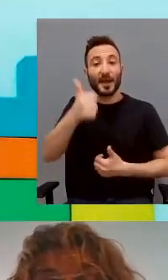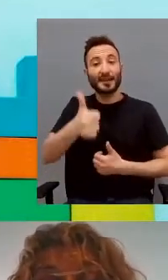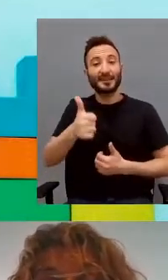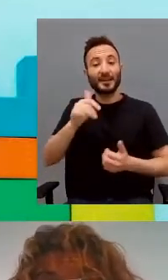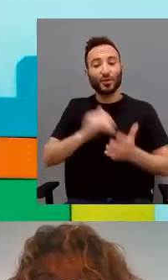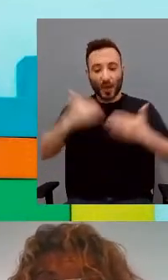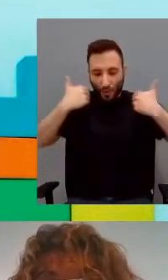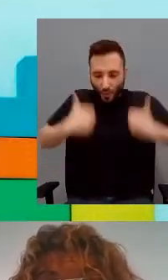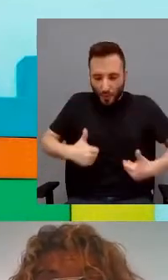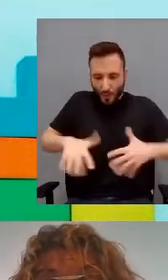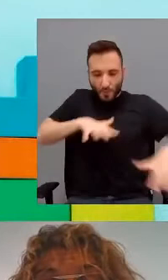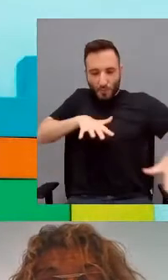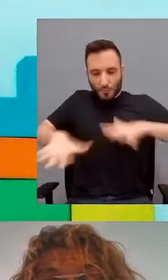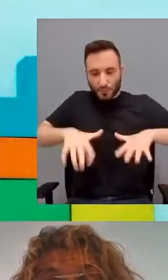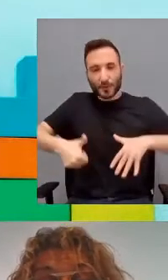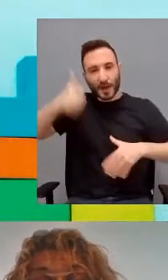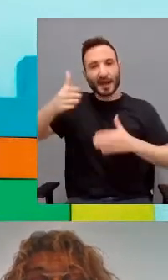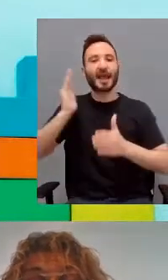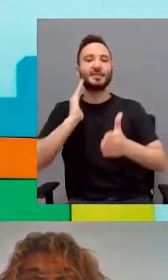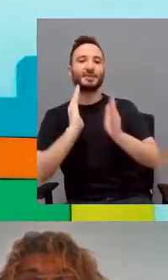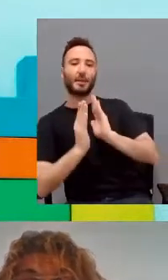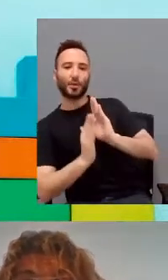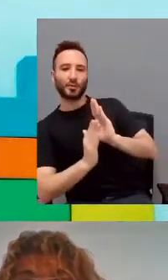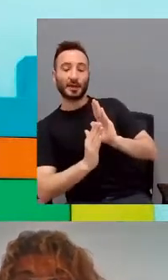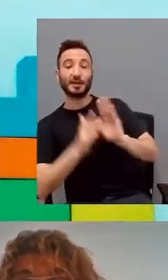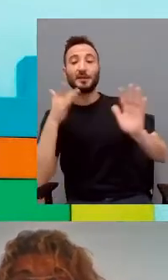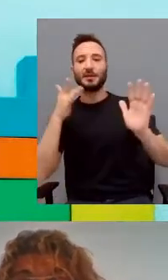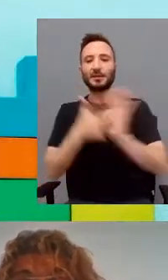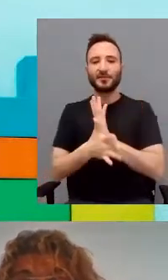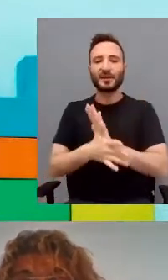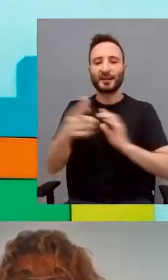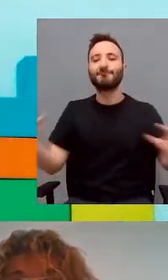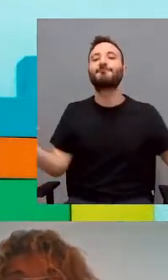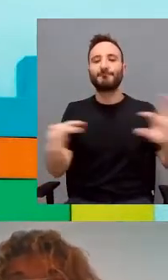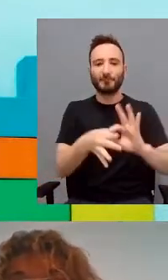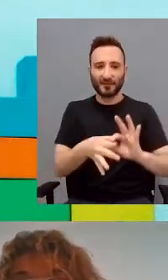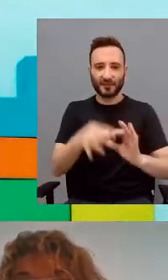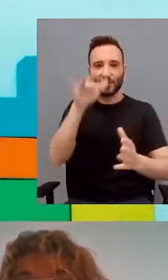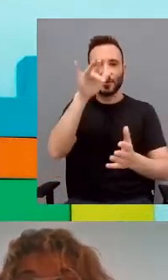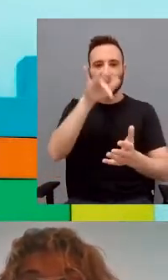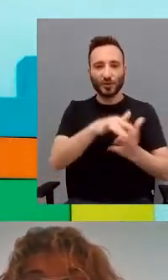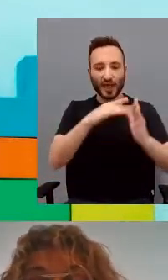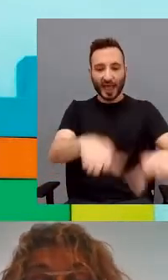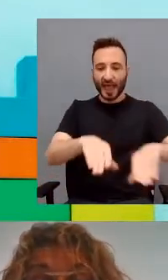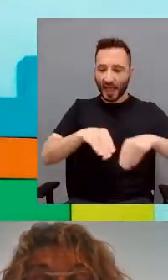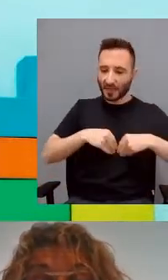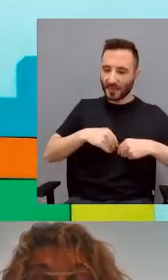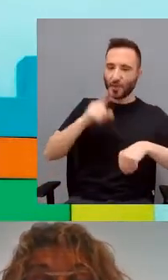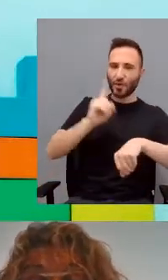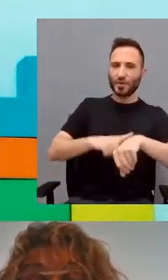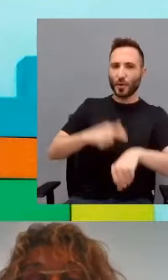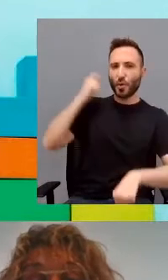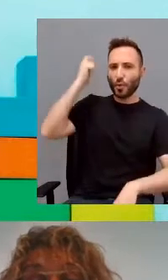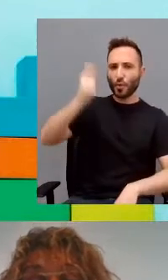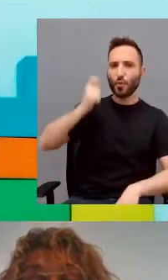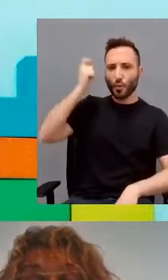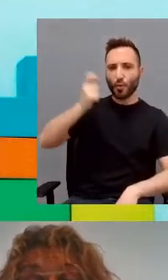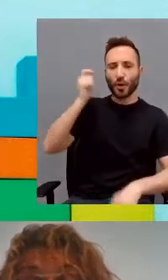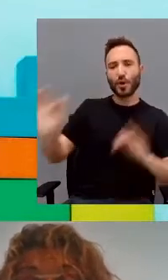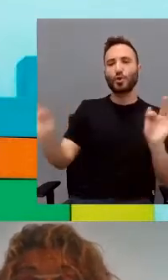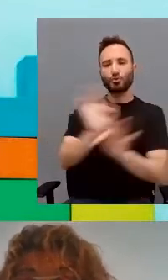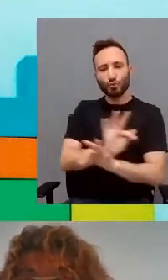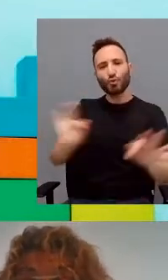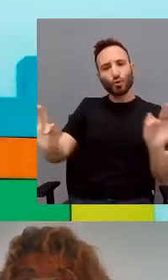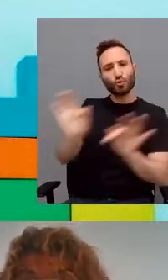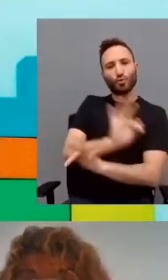activación fisiológica en el terapeuta. Entonces, se correlaciona la mayor aceptación prolongada durante toda la sesión en la alternancia de